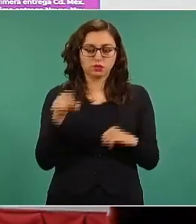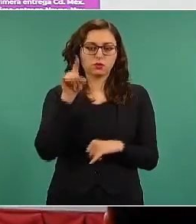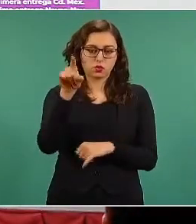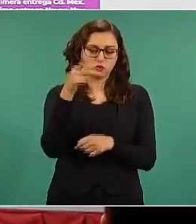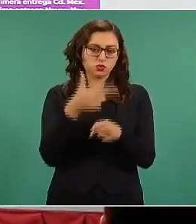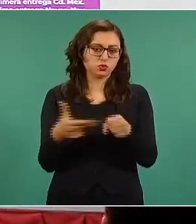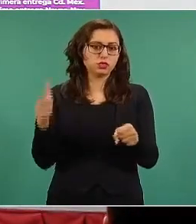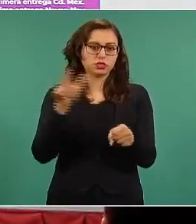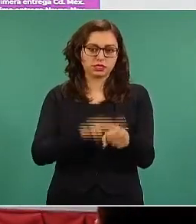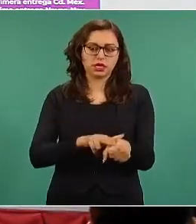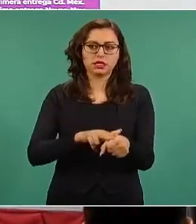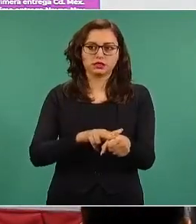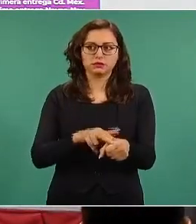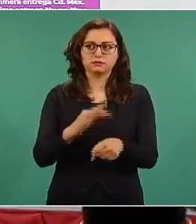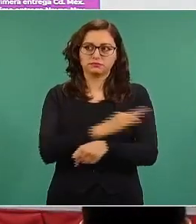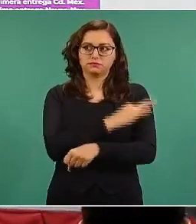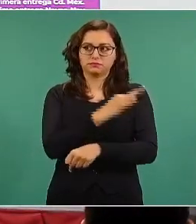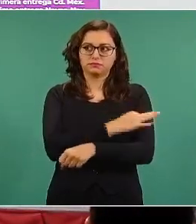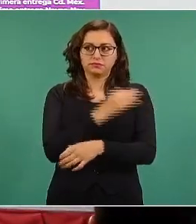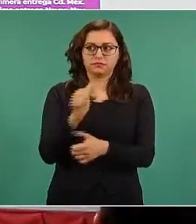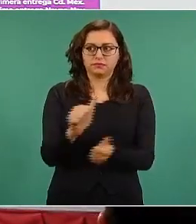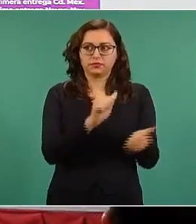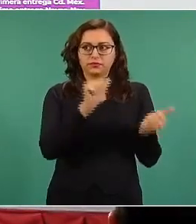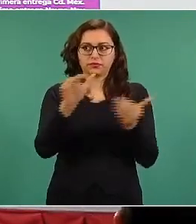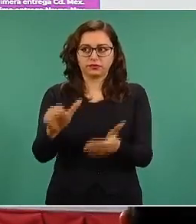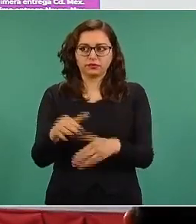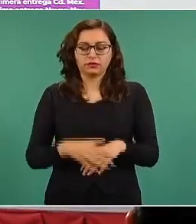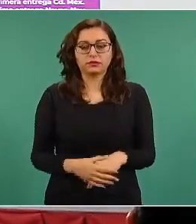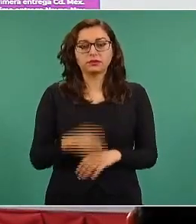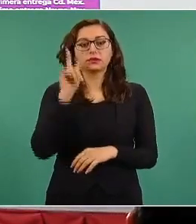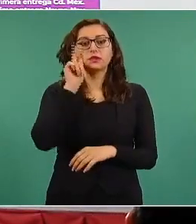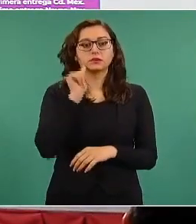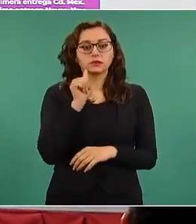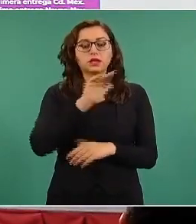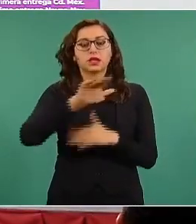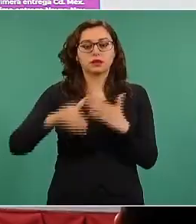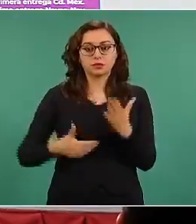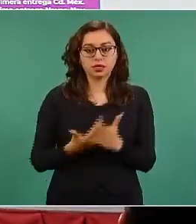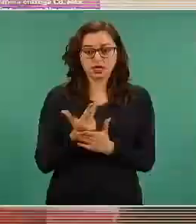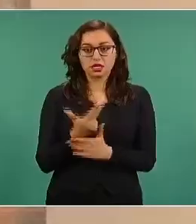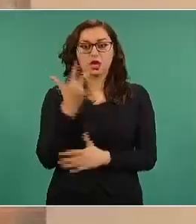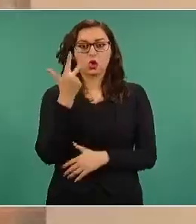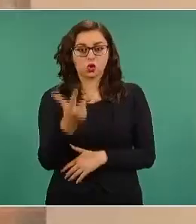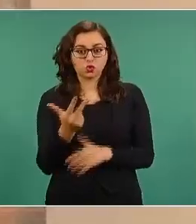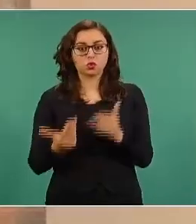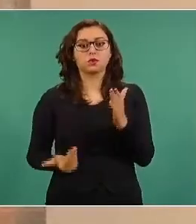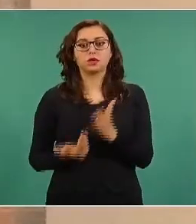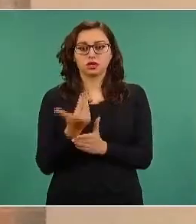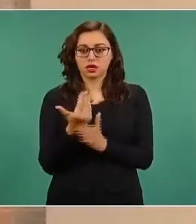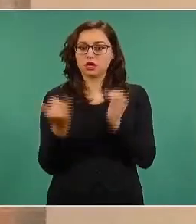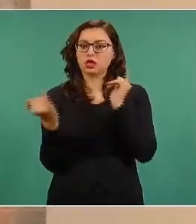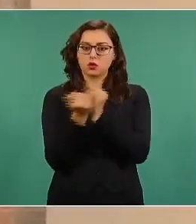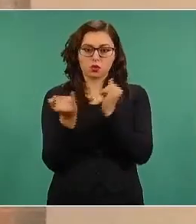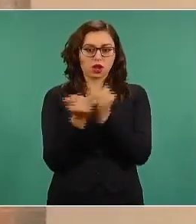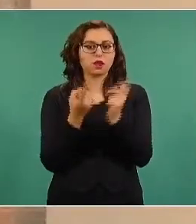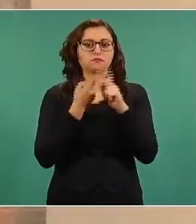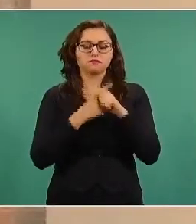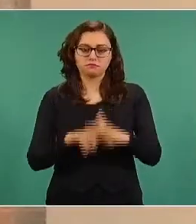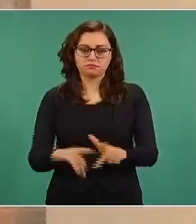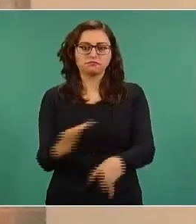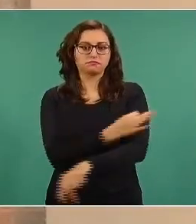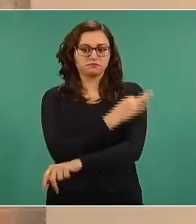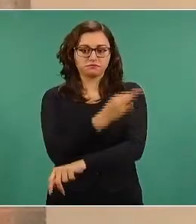estaremos entregando el día de hoy. Y el día de mañana a las ocho de la mañana estará dando inicio a la vacunación.